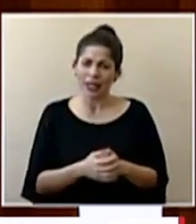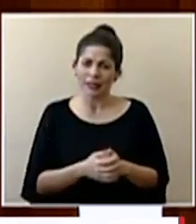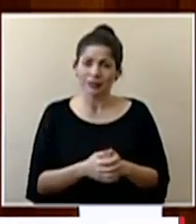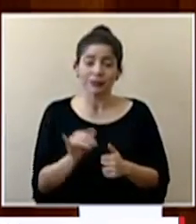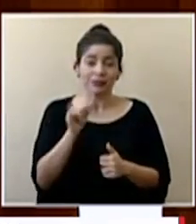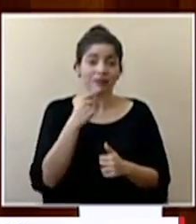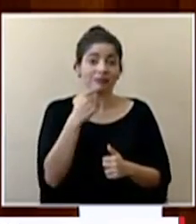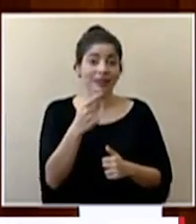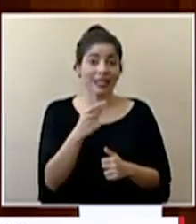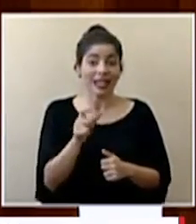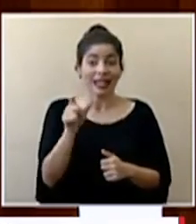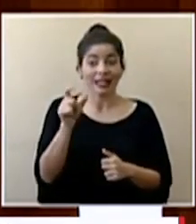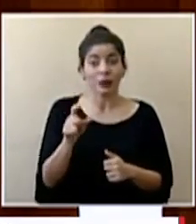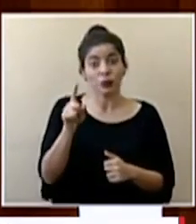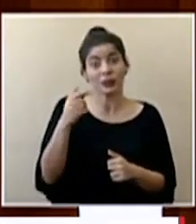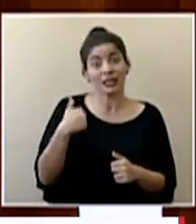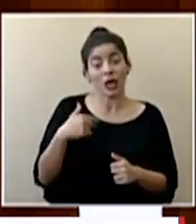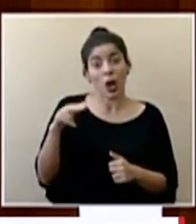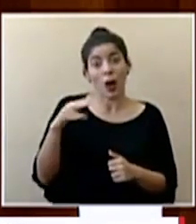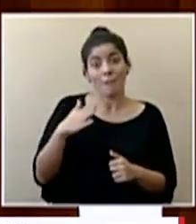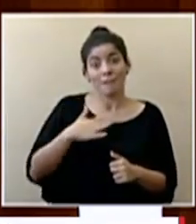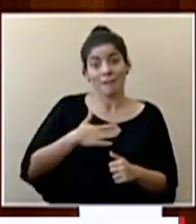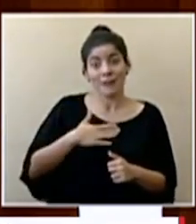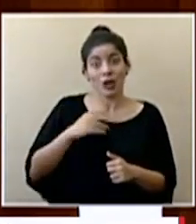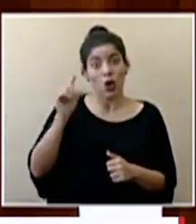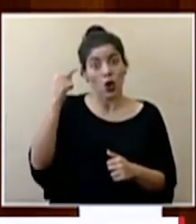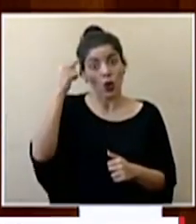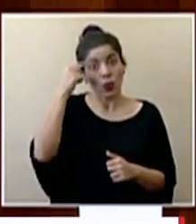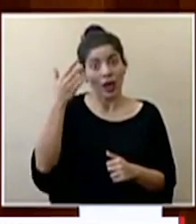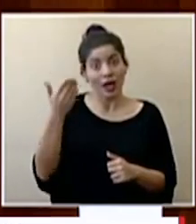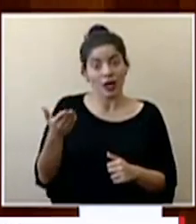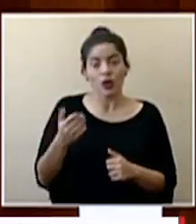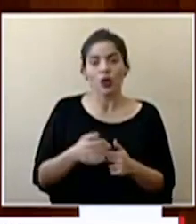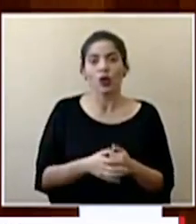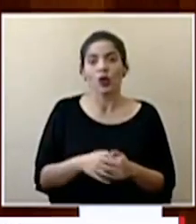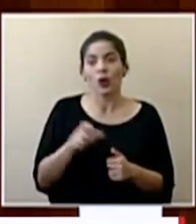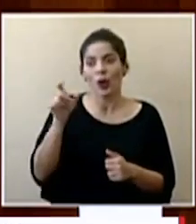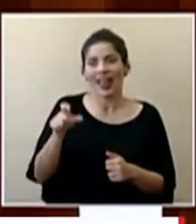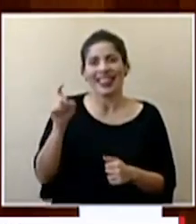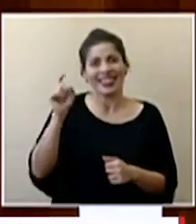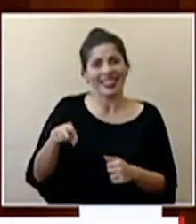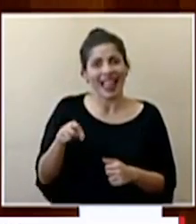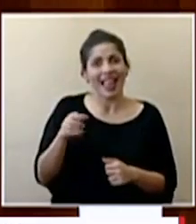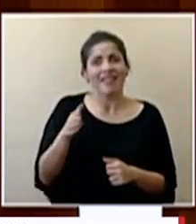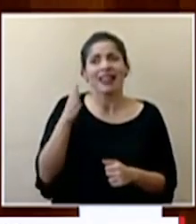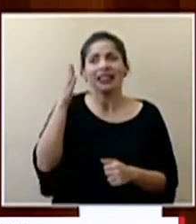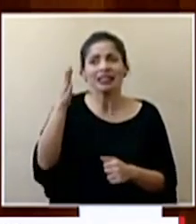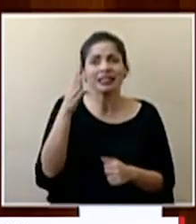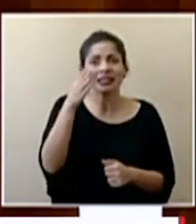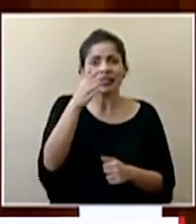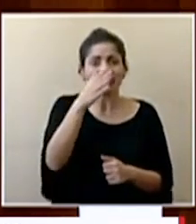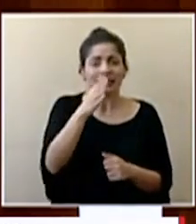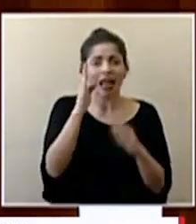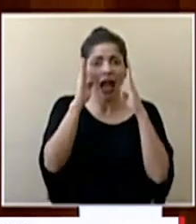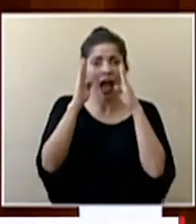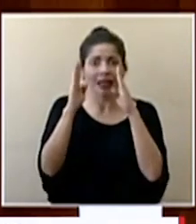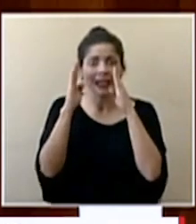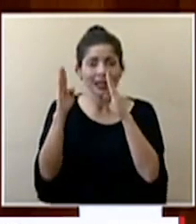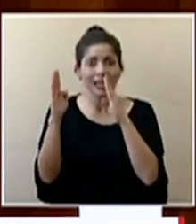como digo este señor compañero mío de gobierno que es el está acá que es el que al final tiene que atender a ese